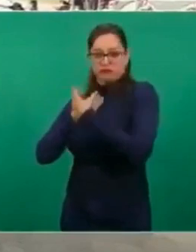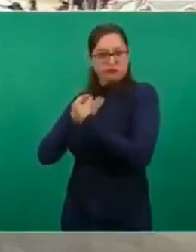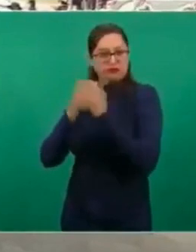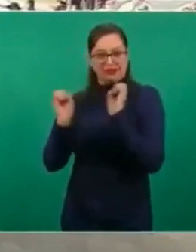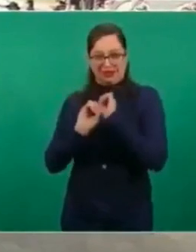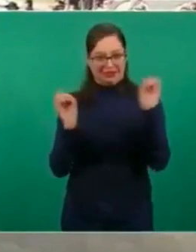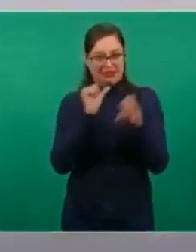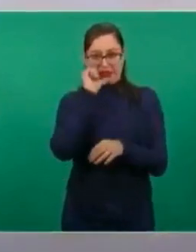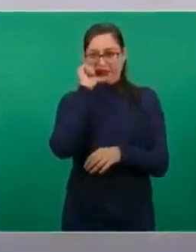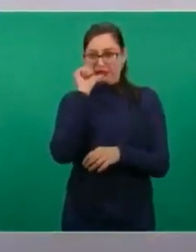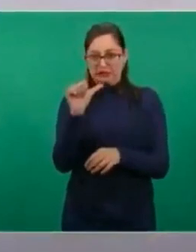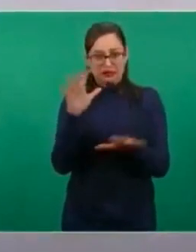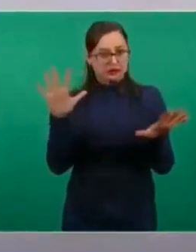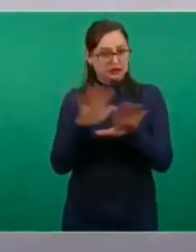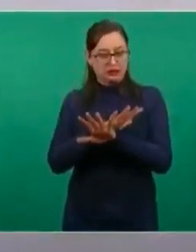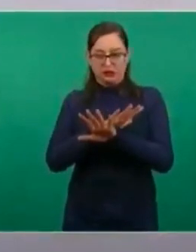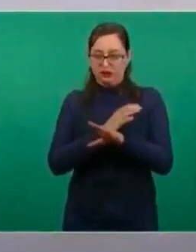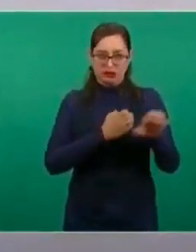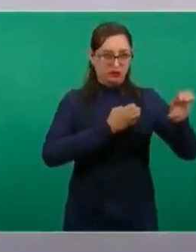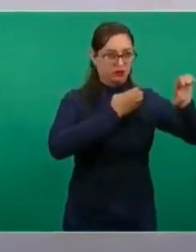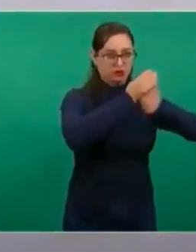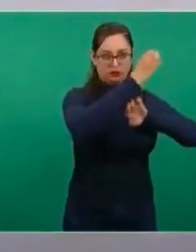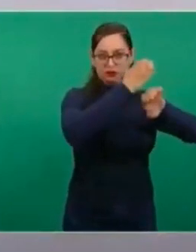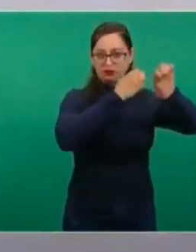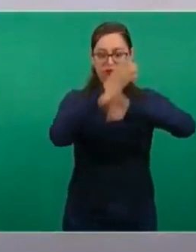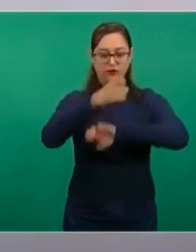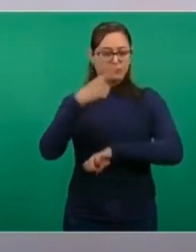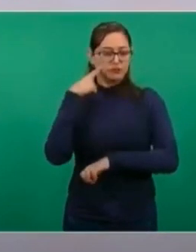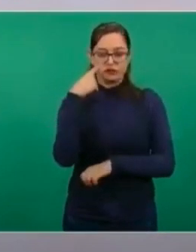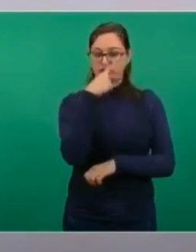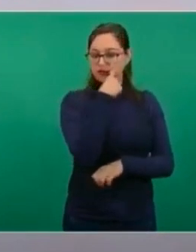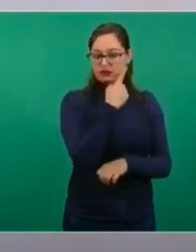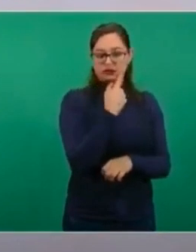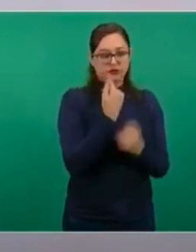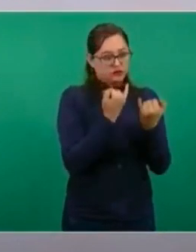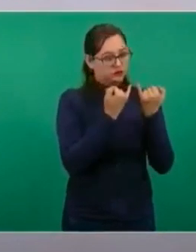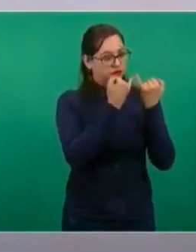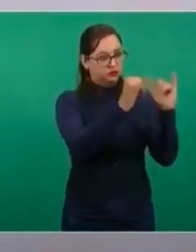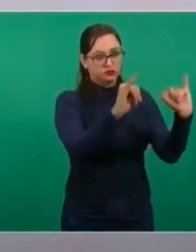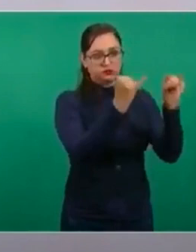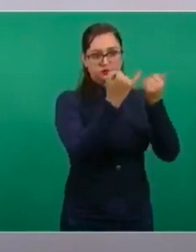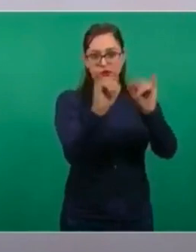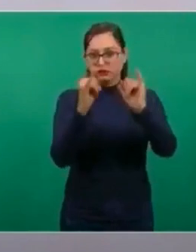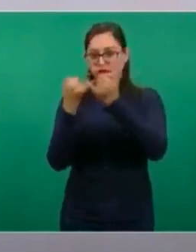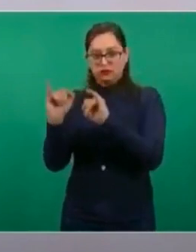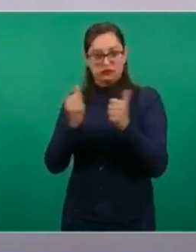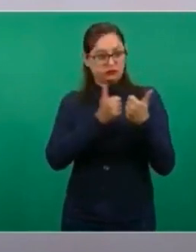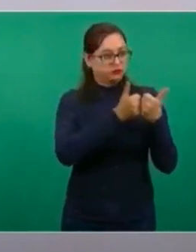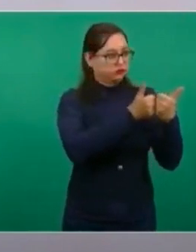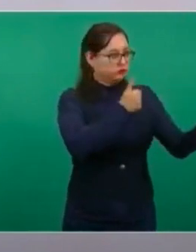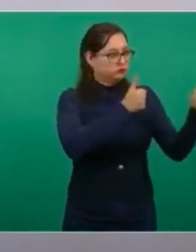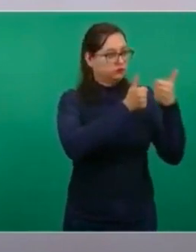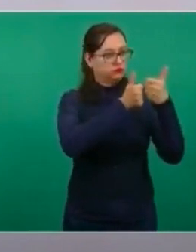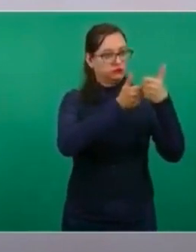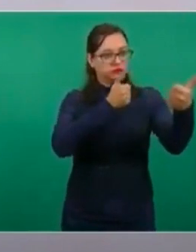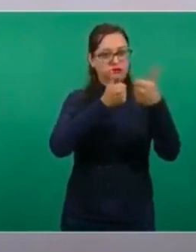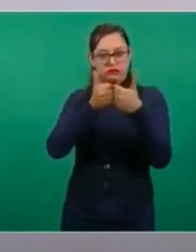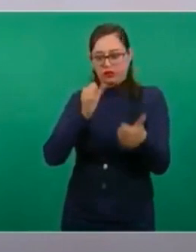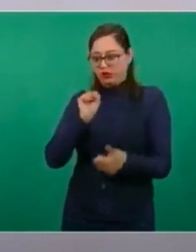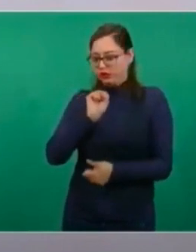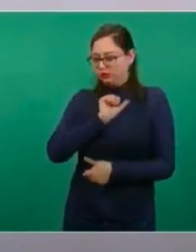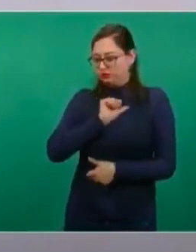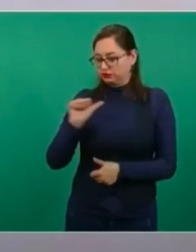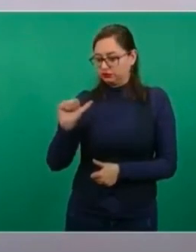trasladaron los servicios médicos a los estados, y quedó la